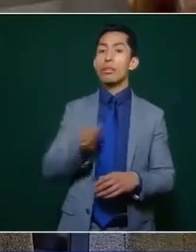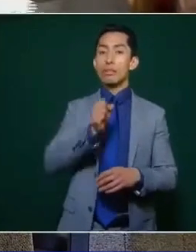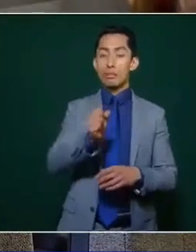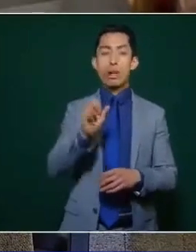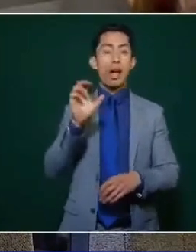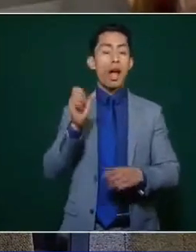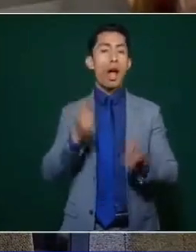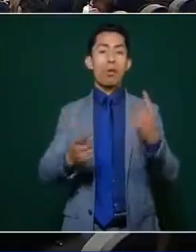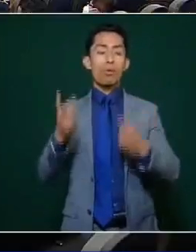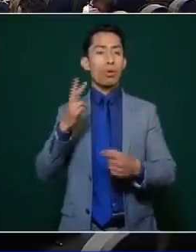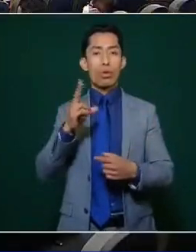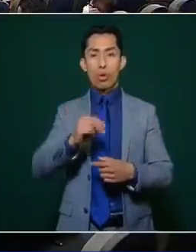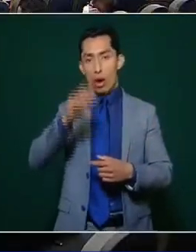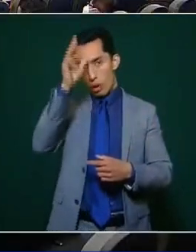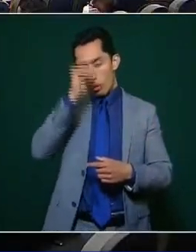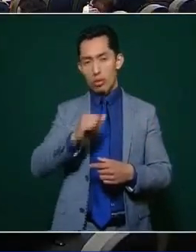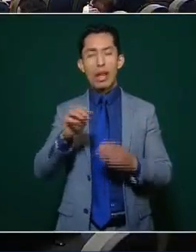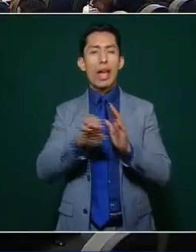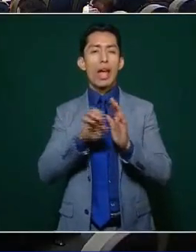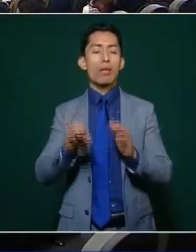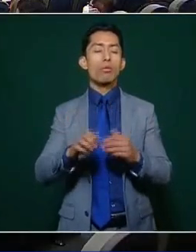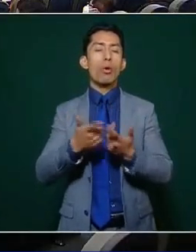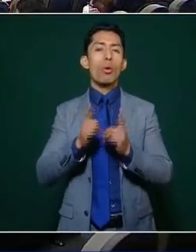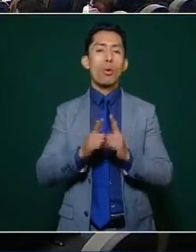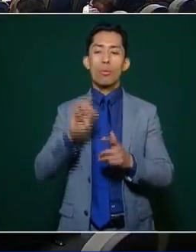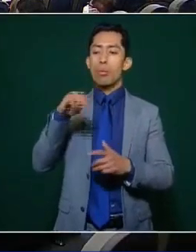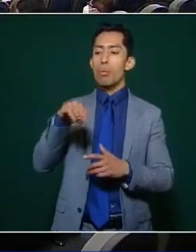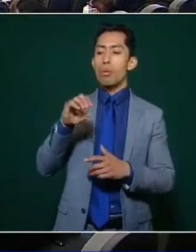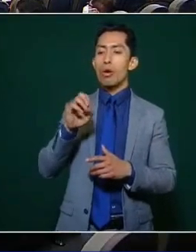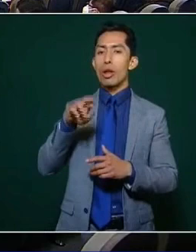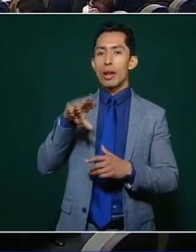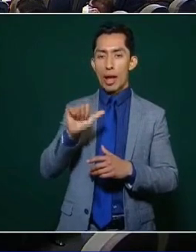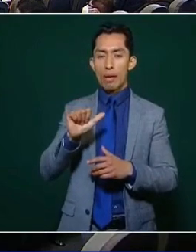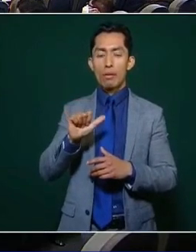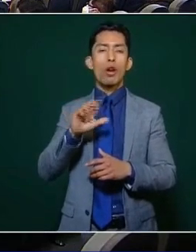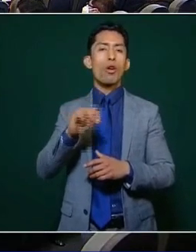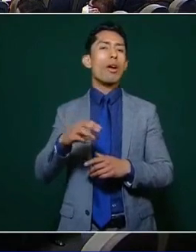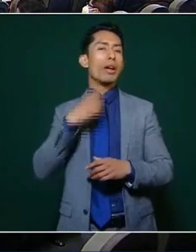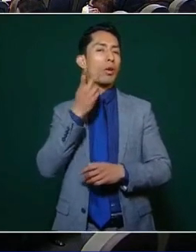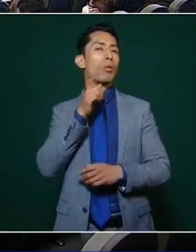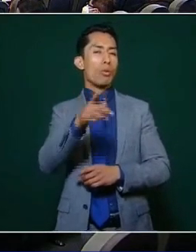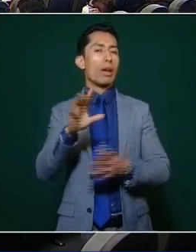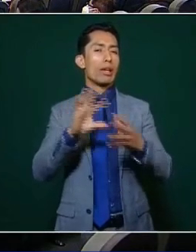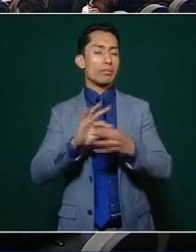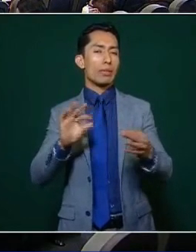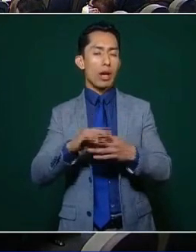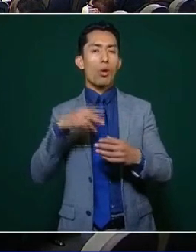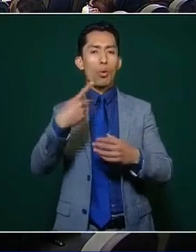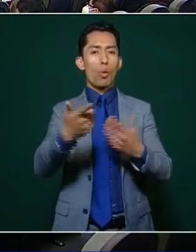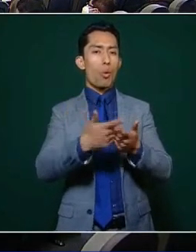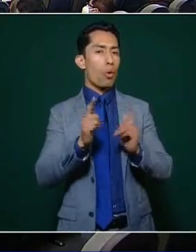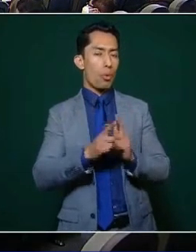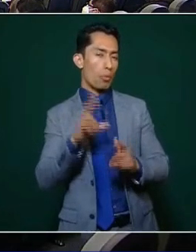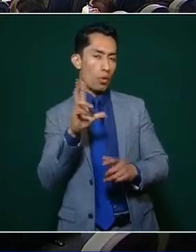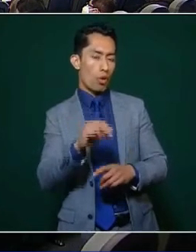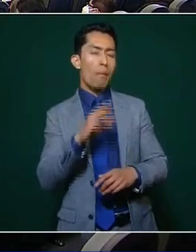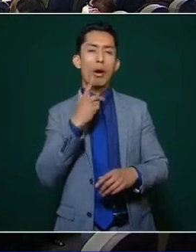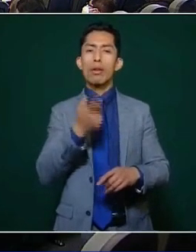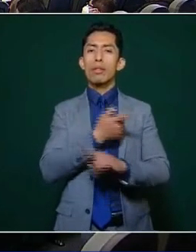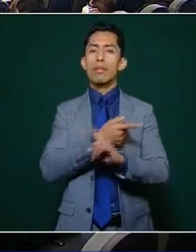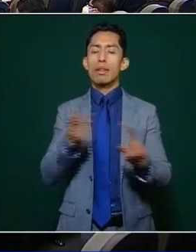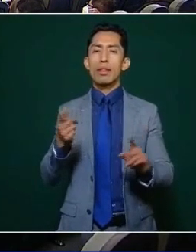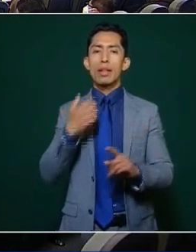los que son afines a Morena. Yo no quiero que usted se meta en estos momentos a hablar desde su partido, más bien me gustaría